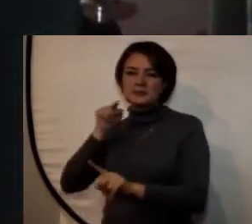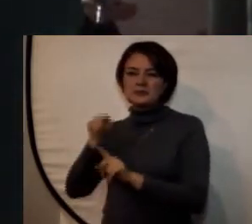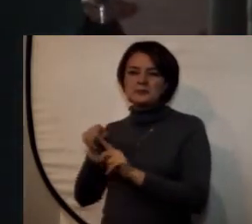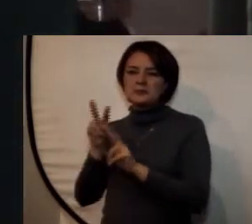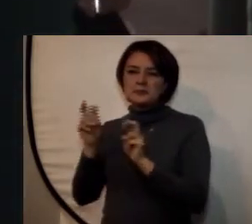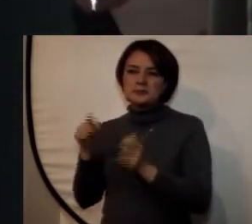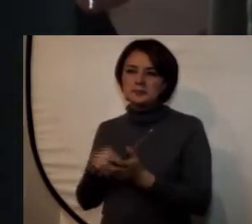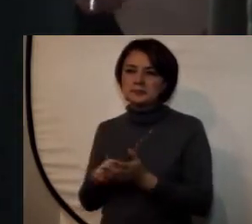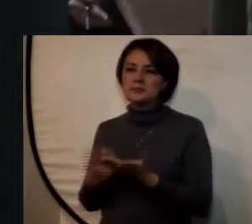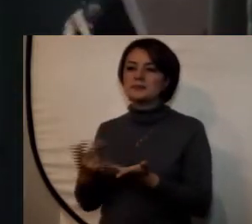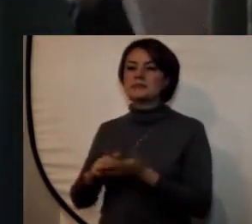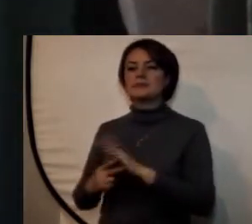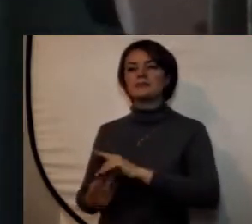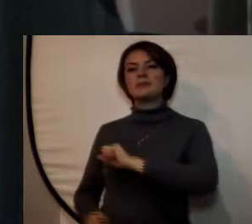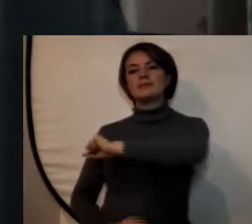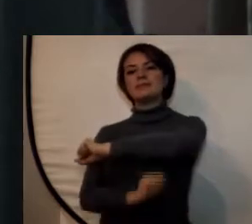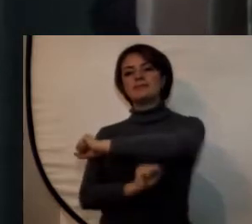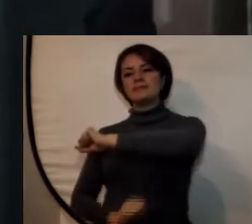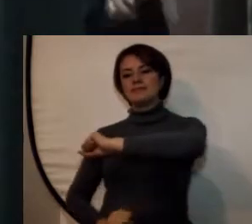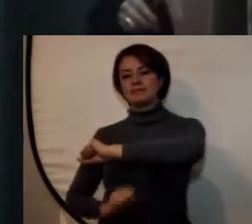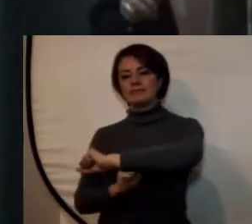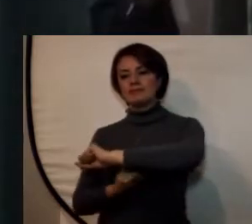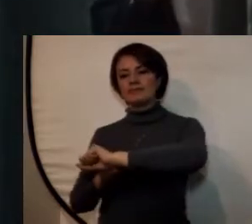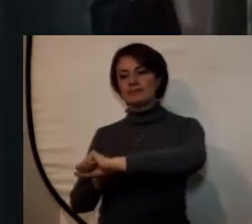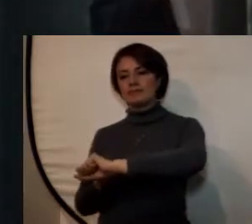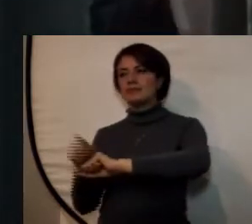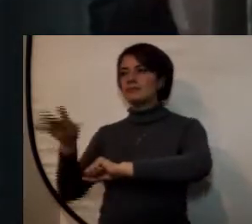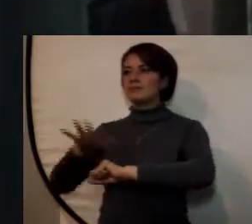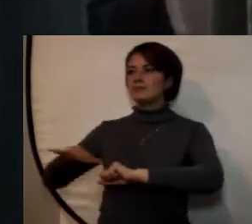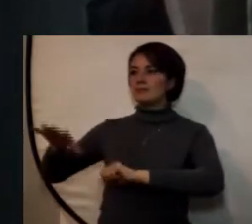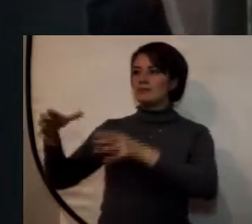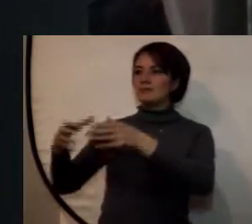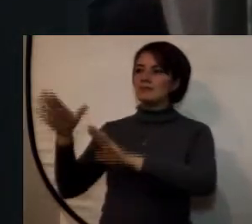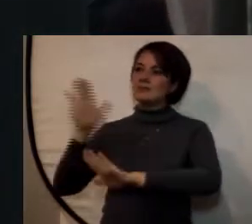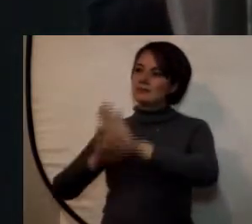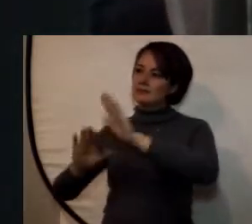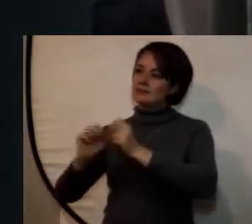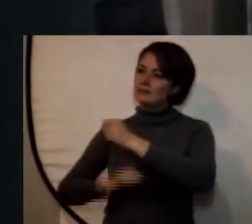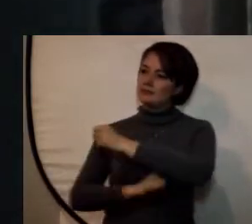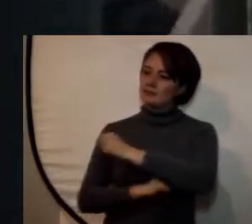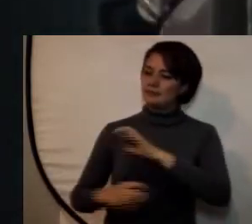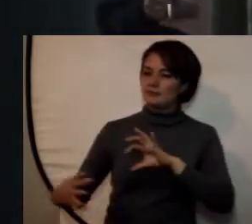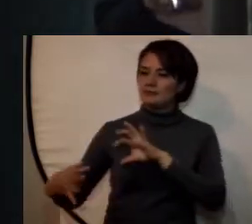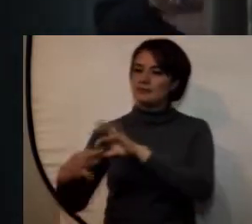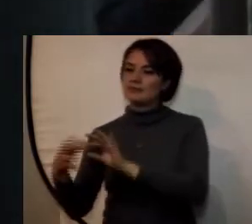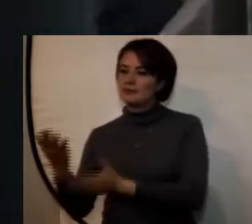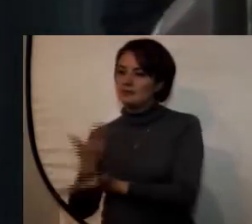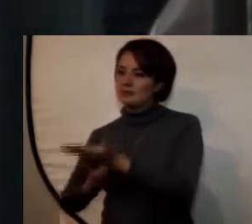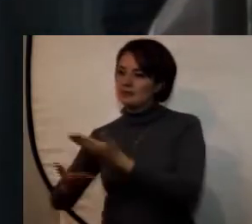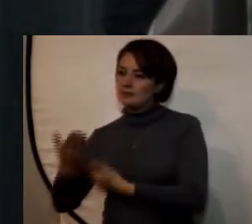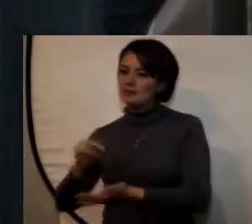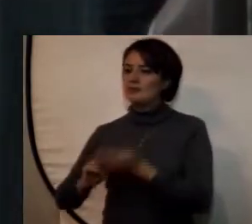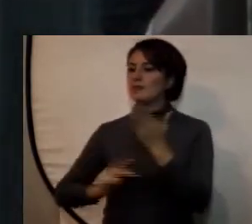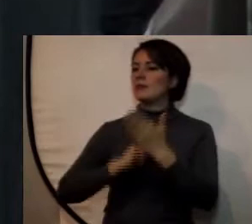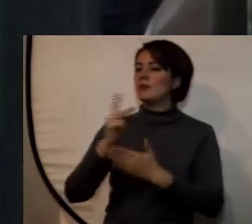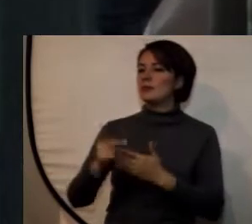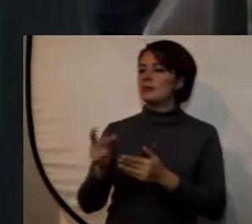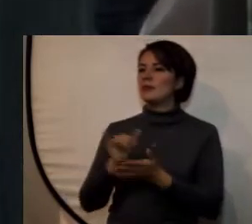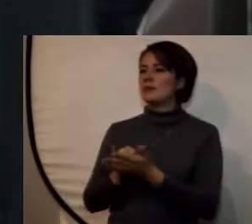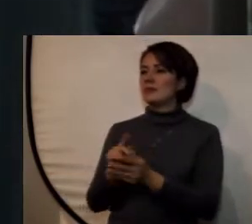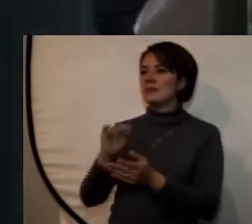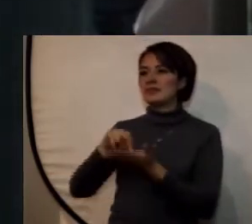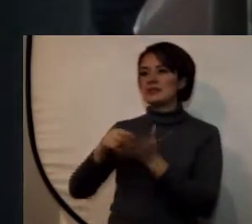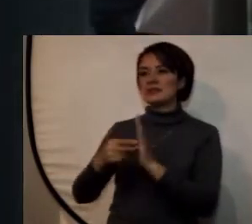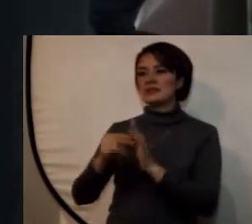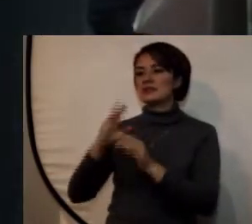directamente con el fortalecimiento de la interacción con el sector defensa incluye un proyecto específico de cooperación